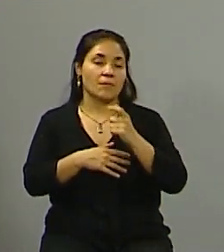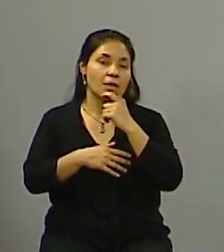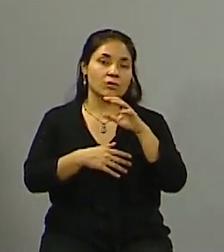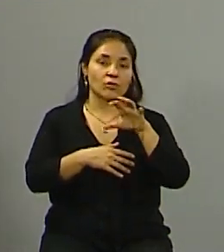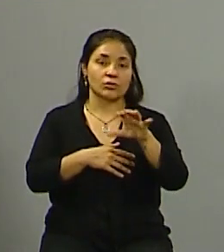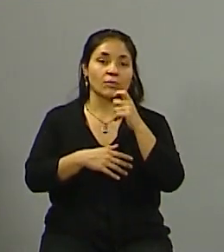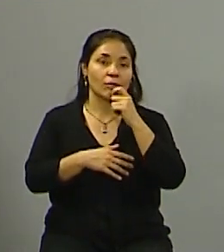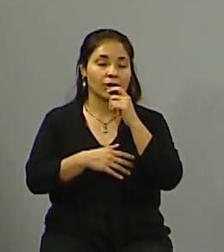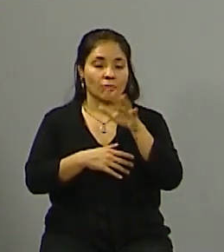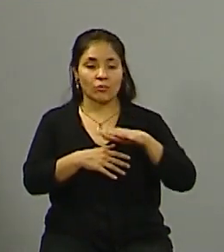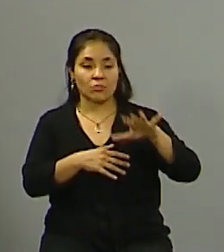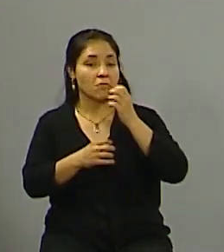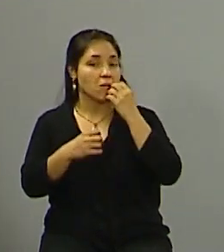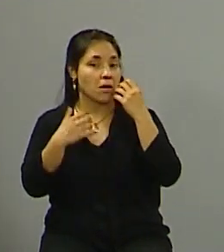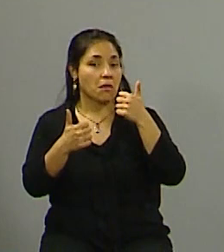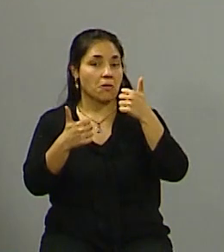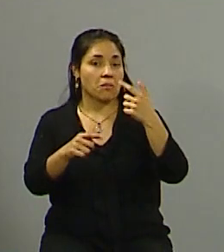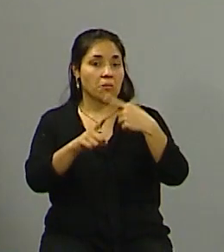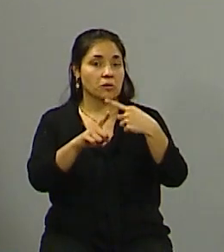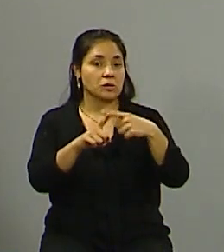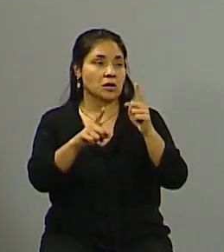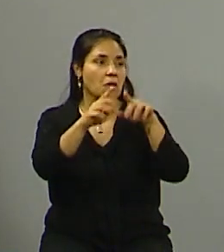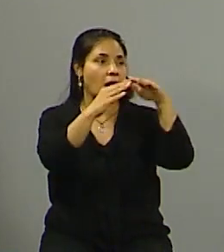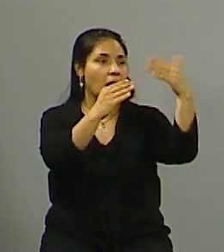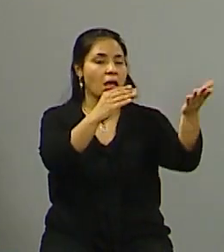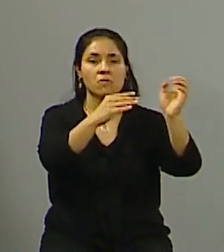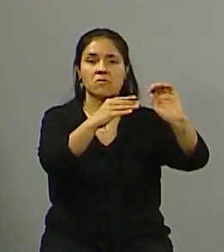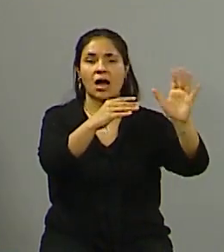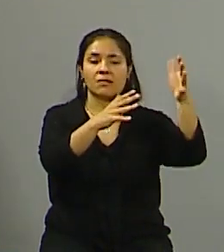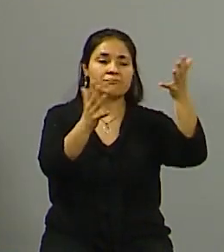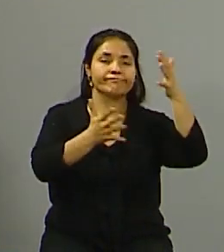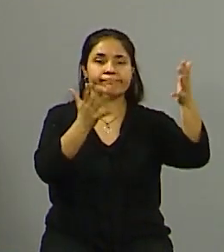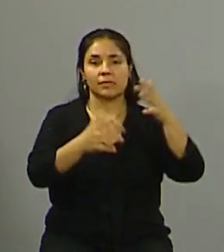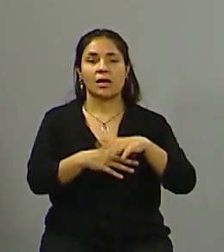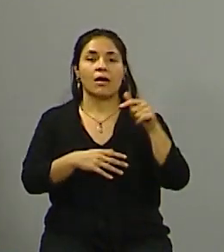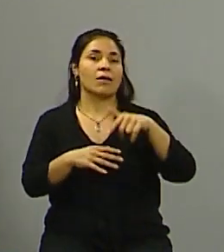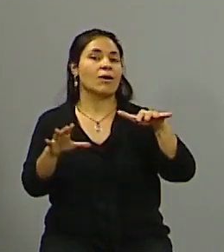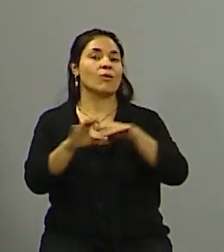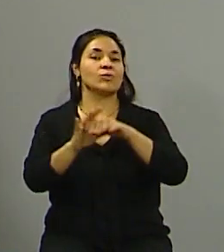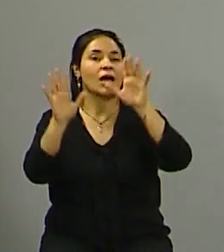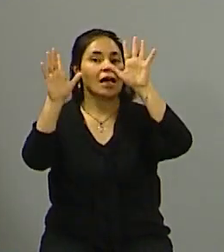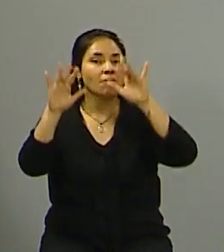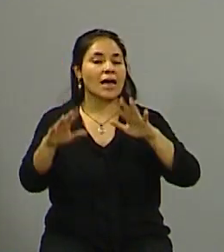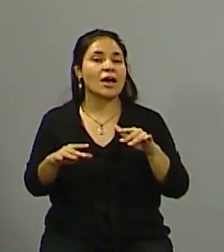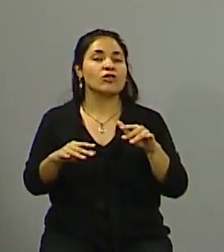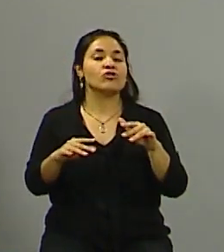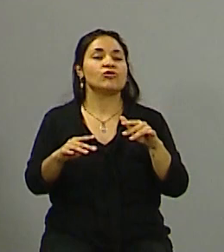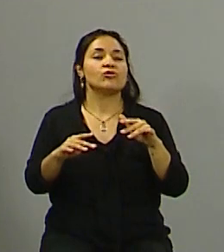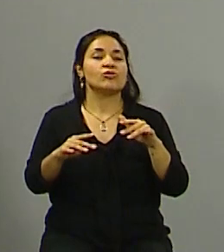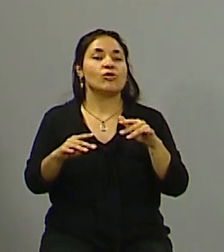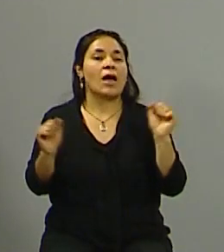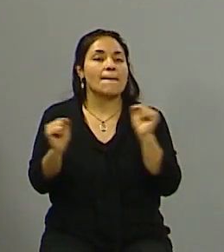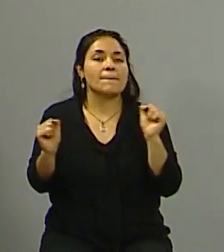lado está mejor que del otro. La verdad que también nos ha tocado un invierno bastante atípico, bueno, positivo para